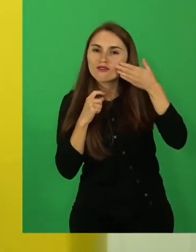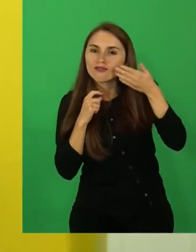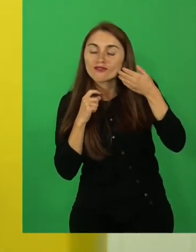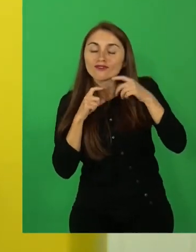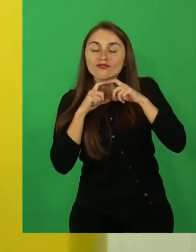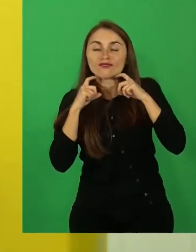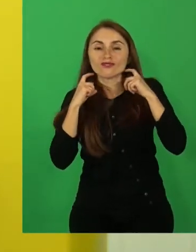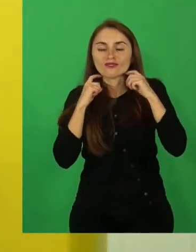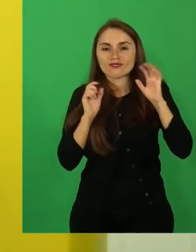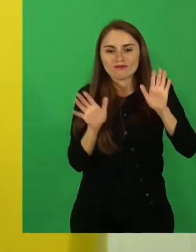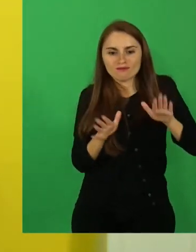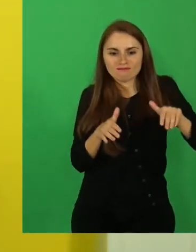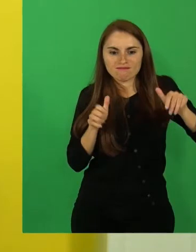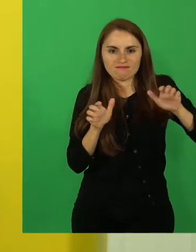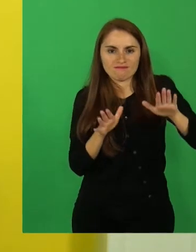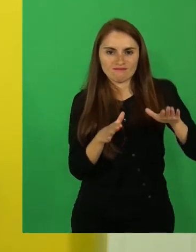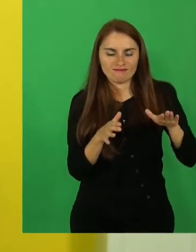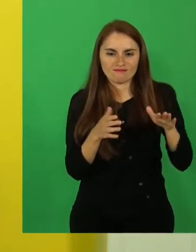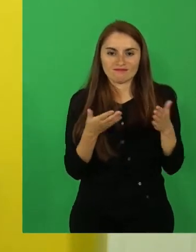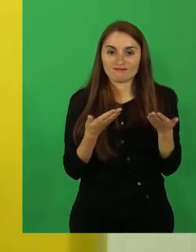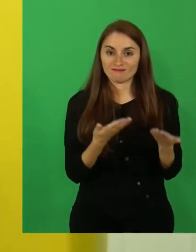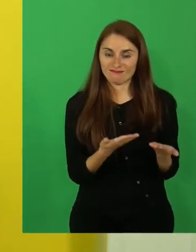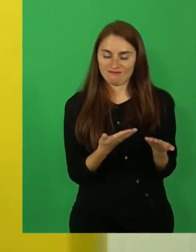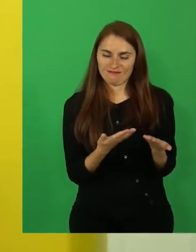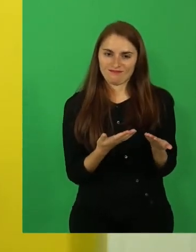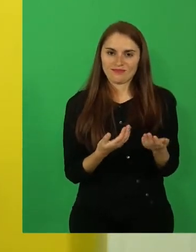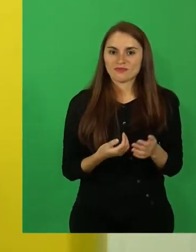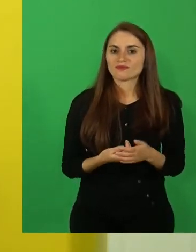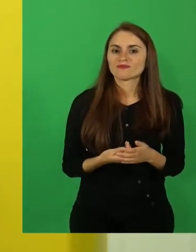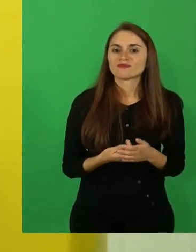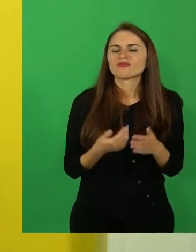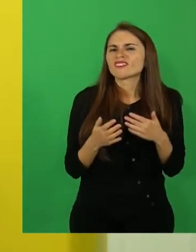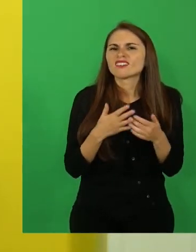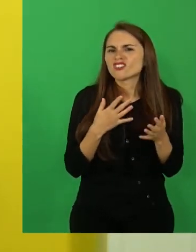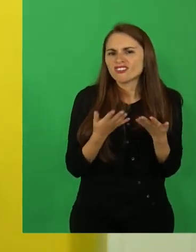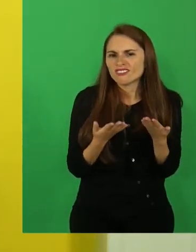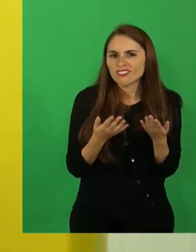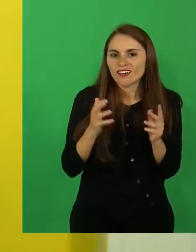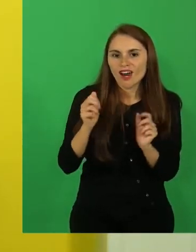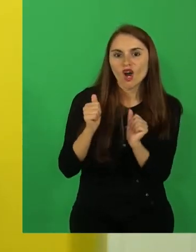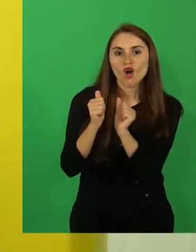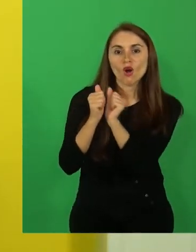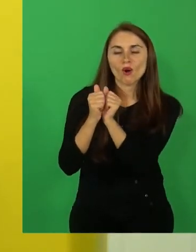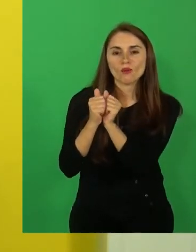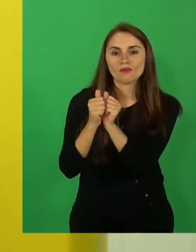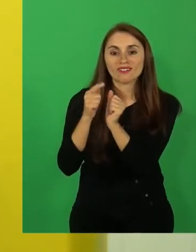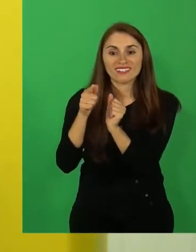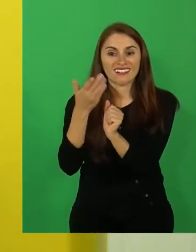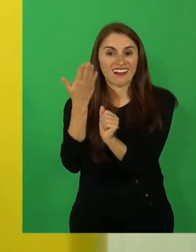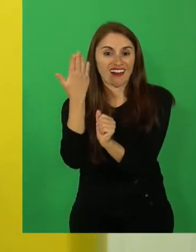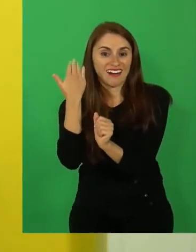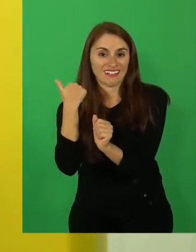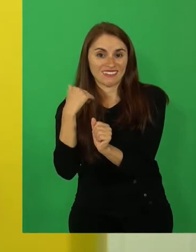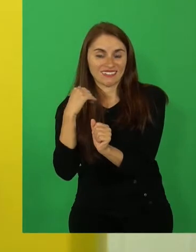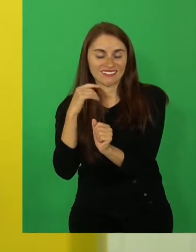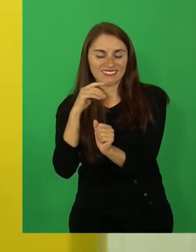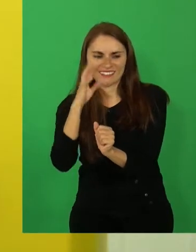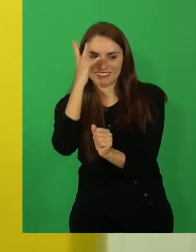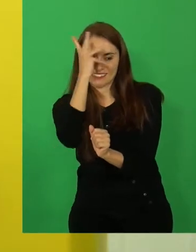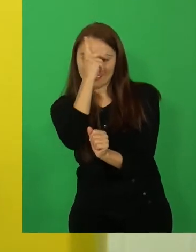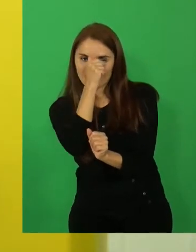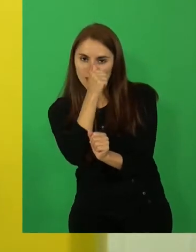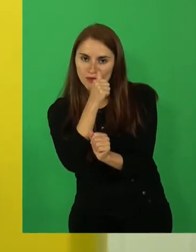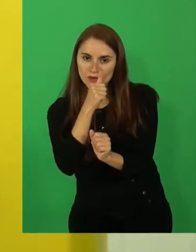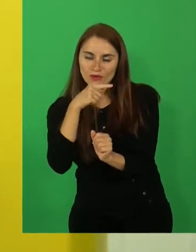y va, ¿cierto?, a acompañar a ese cóndor que se había enamorado de esta